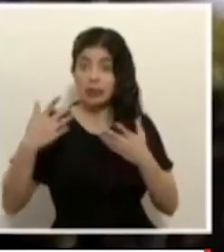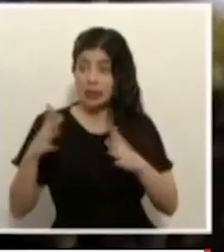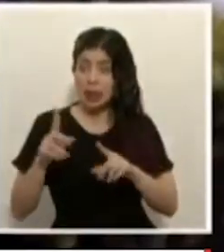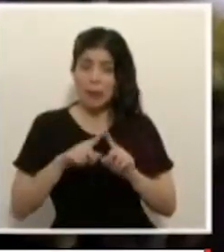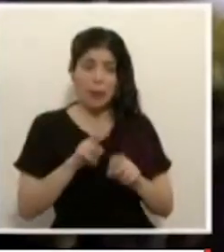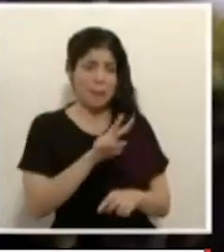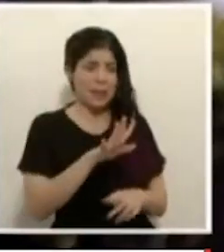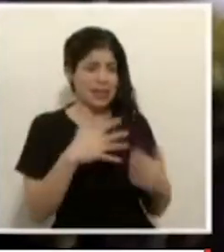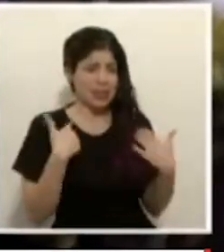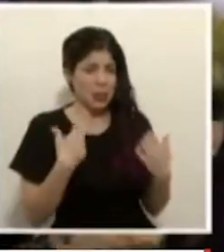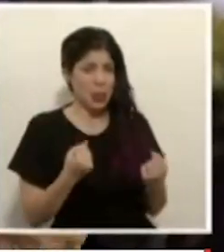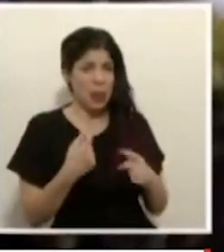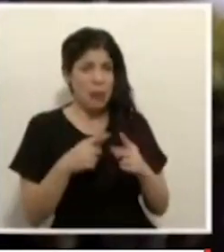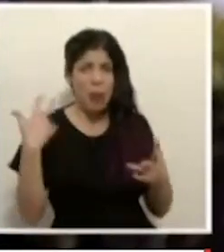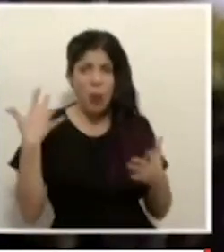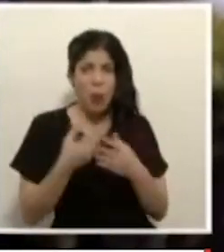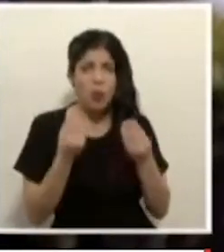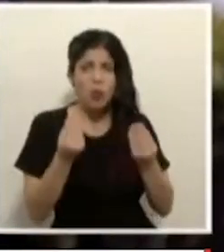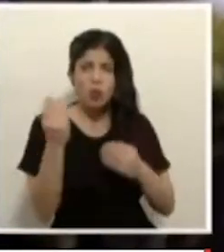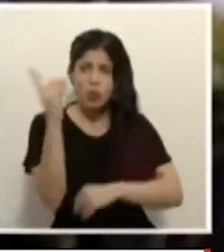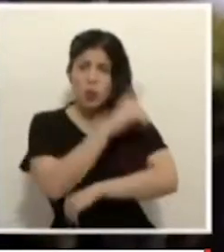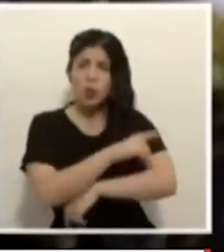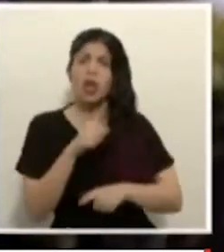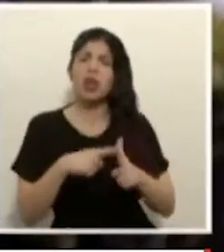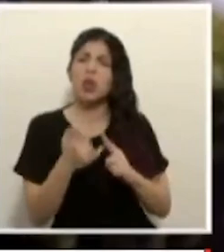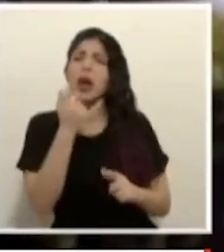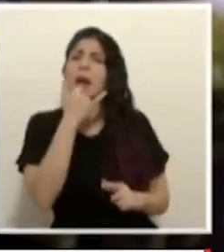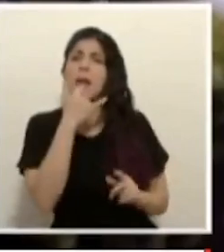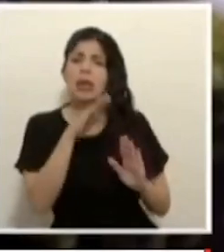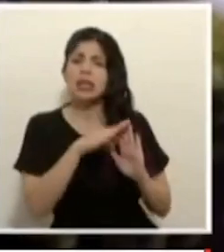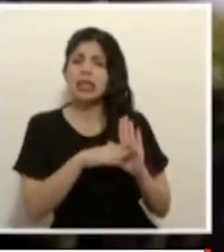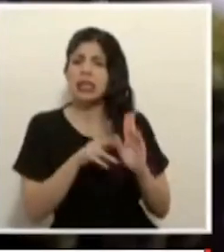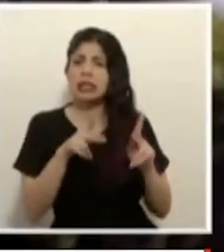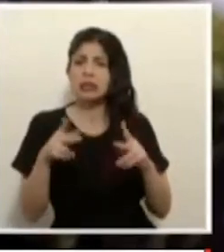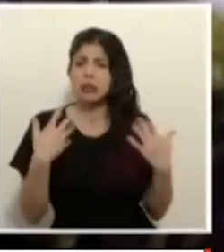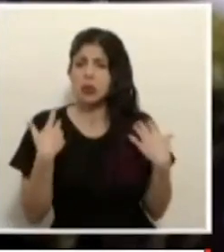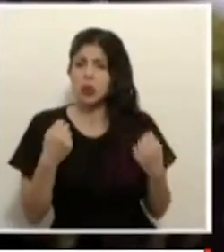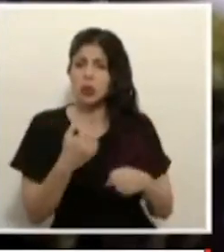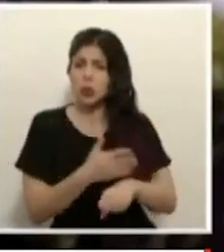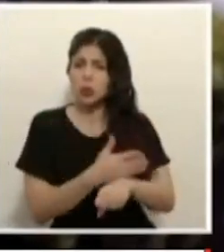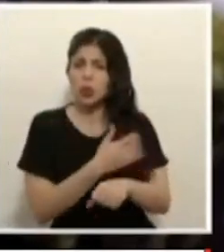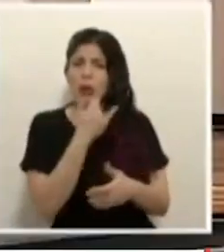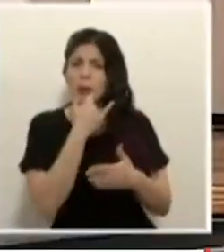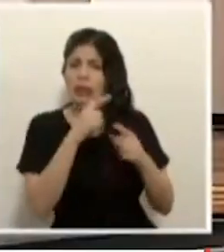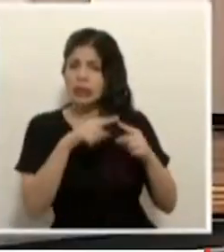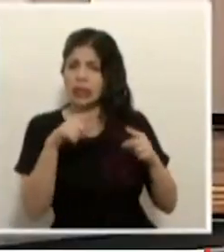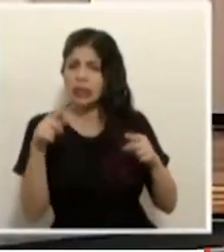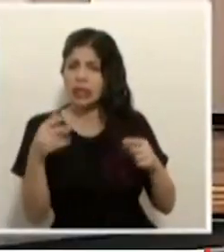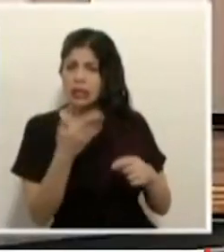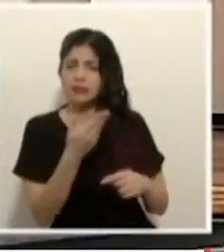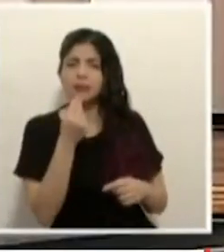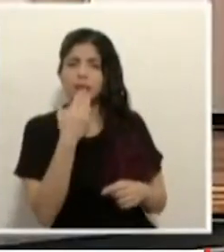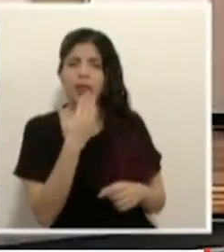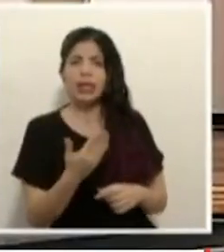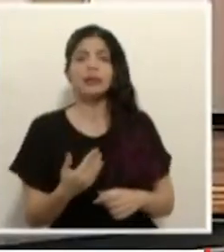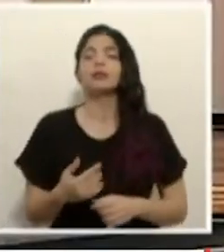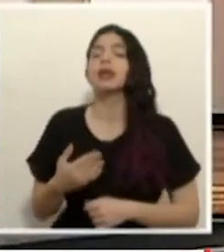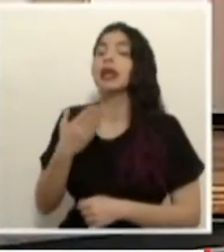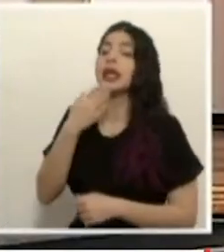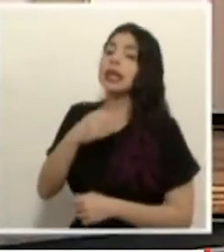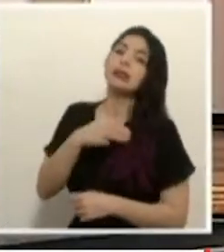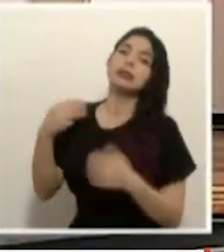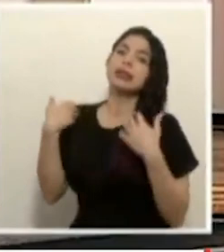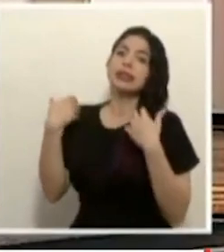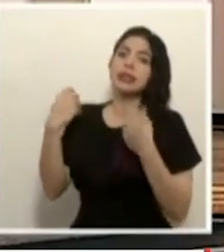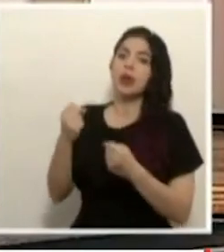25 recuperados cuando ya han pasado demasiados días que es lo que está pasando por ese lado y con esa estadística muchas gracias gracias Tomás señor ministro de salud para